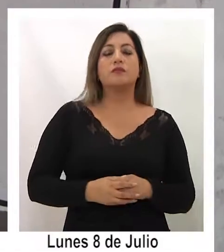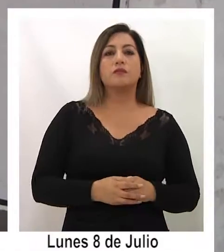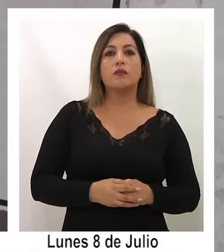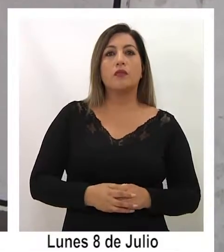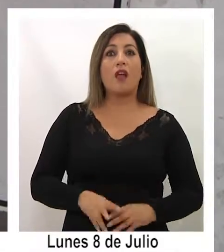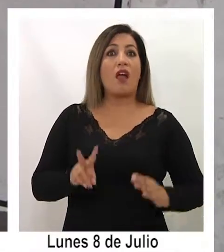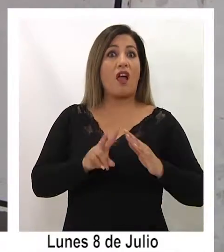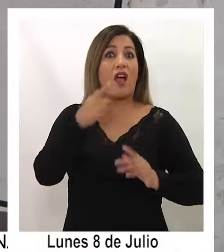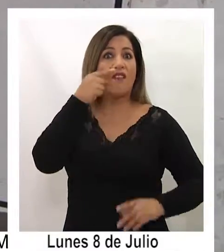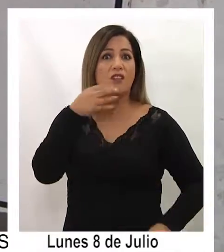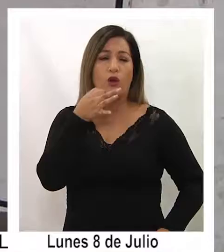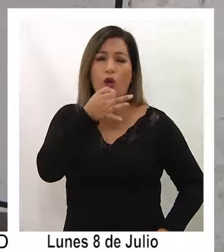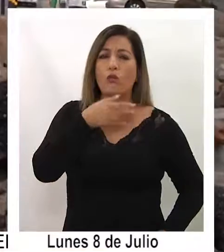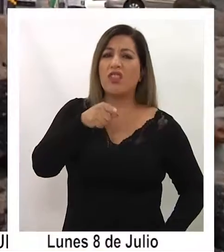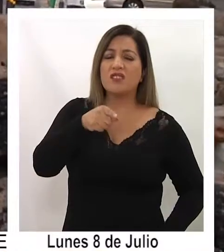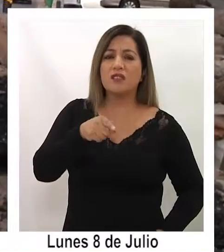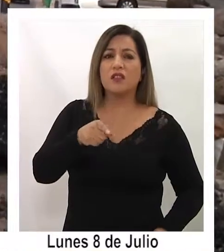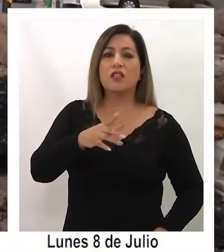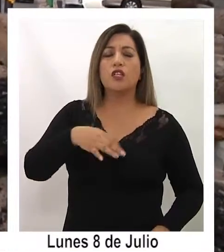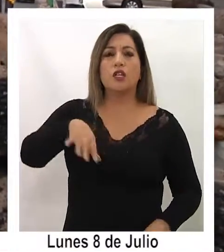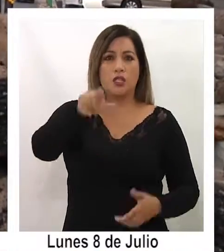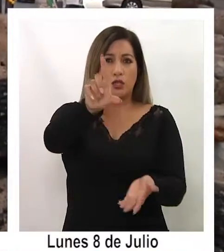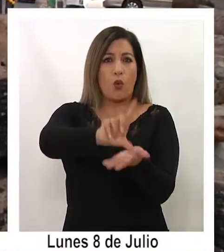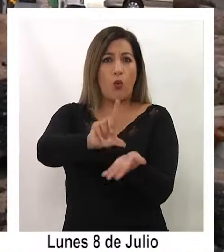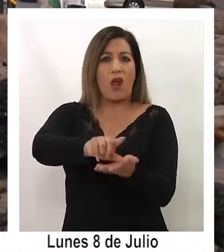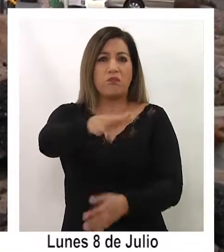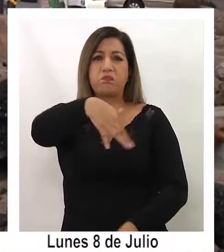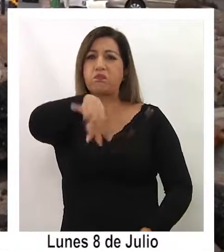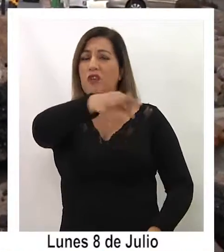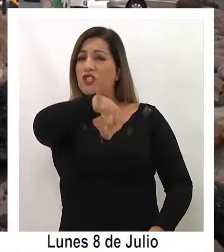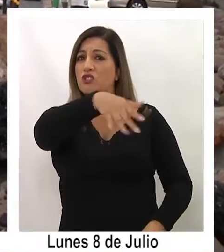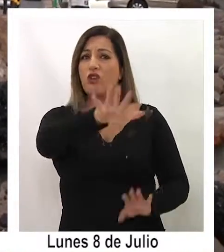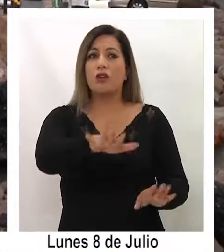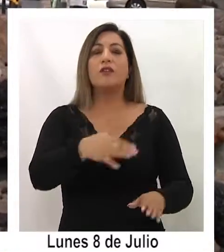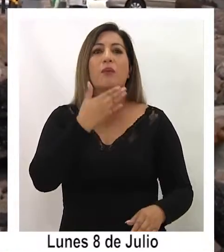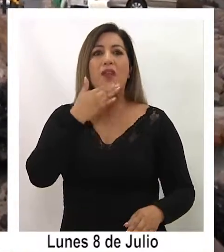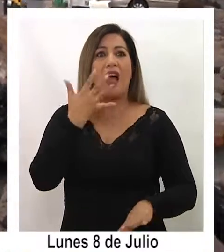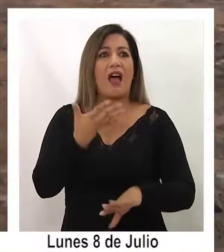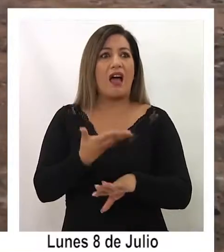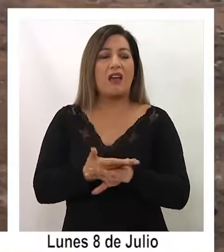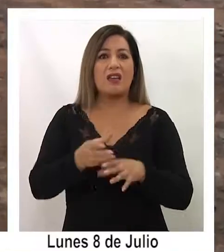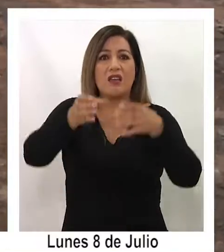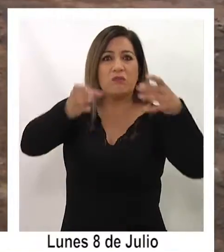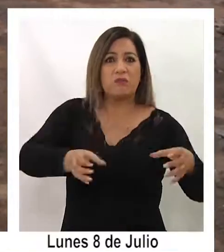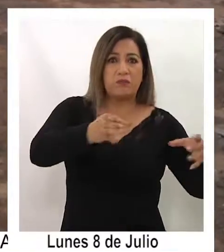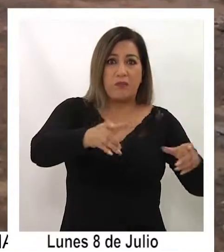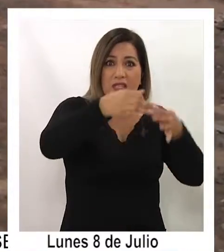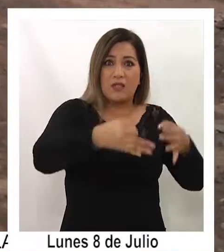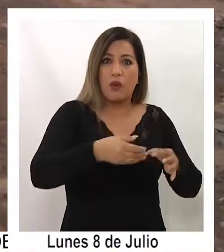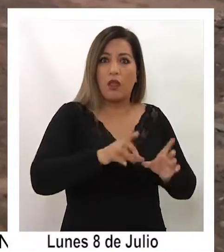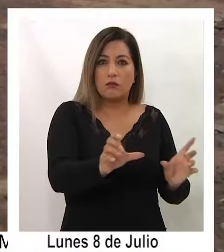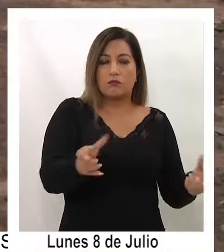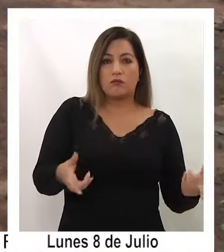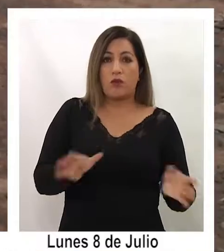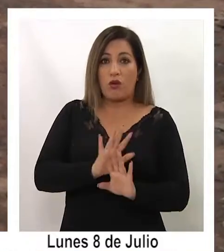expresiones del vecino son referidas al abandono de la hendidura, que incluso fue demarcada con pilotes de seguridad.